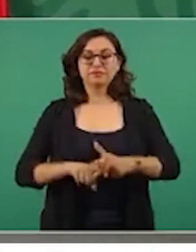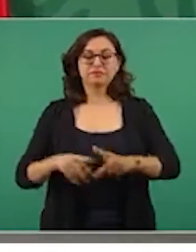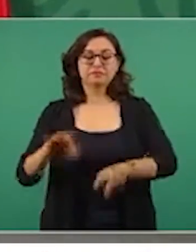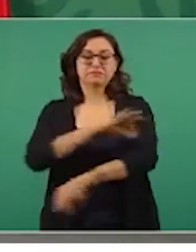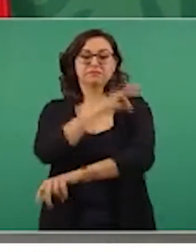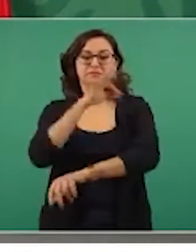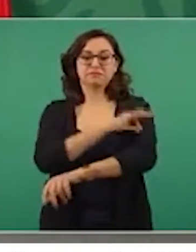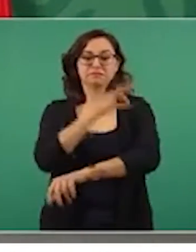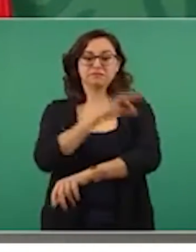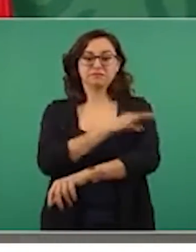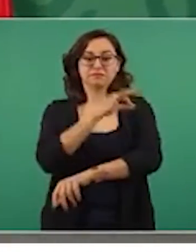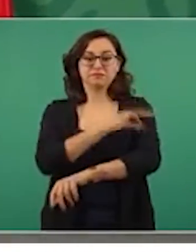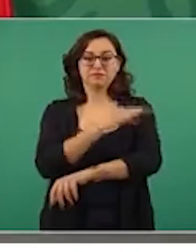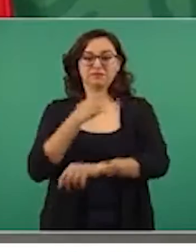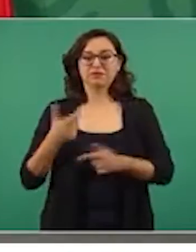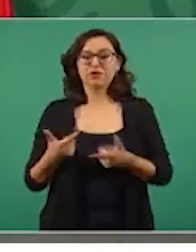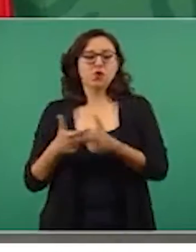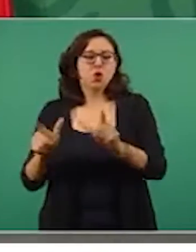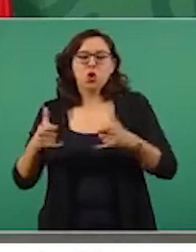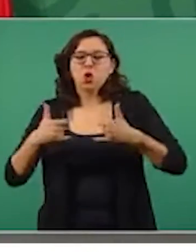adolescentes casi,